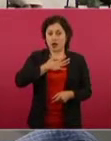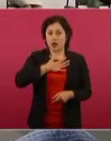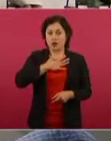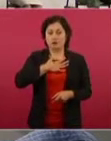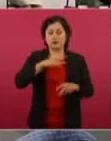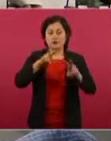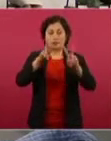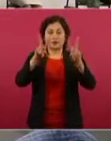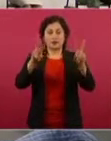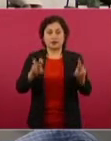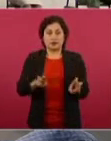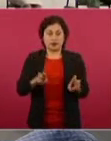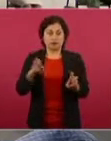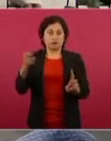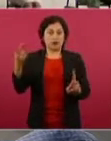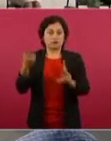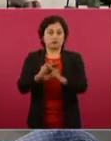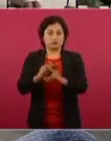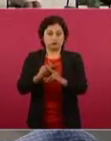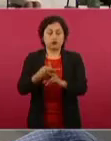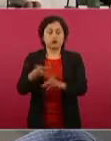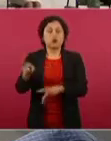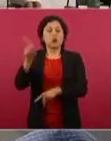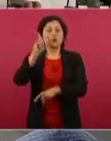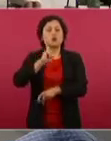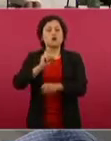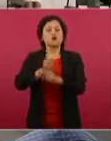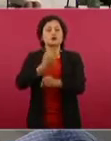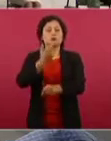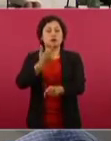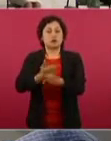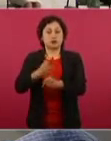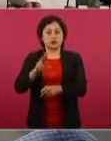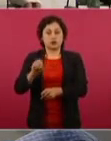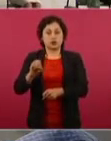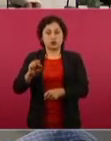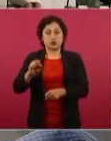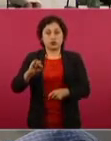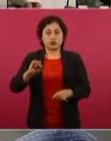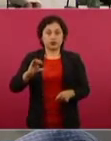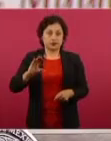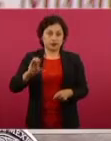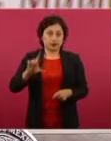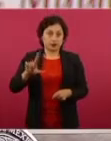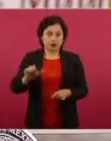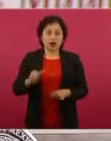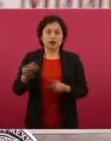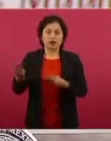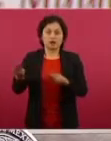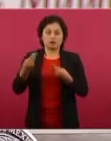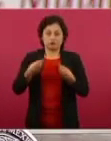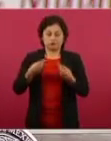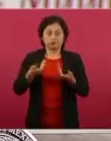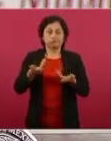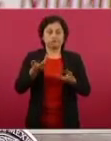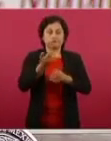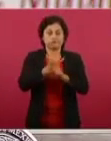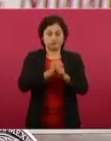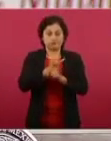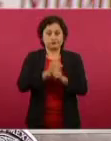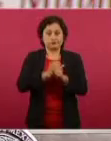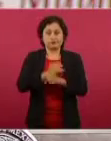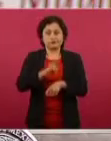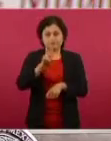noticia criminal, la secretaria Rosicela Rodríguez nos instruyó a revisar el tema y, como lo señala el